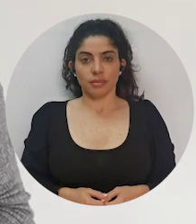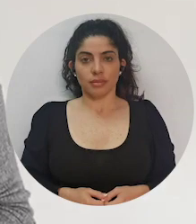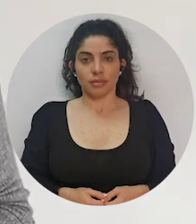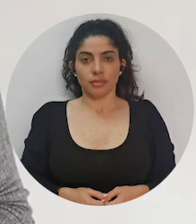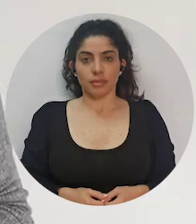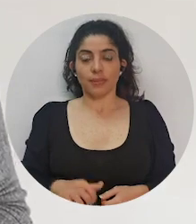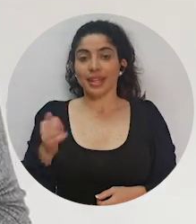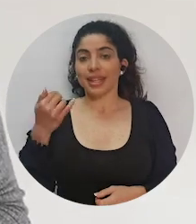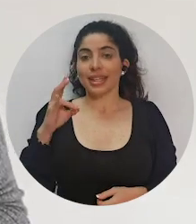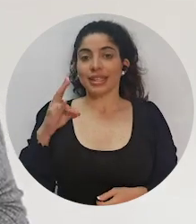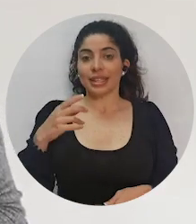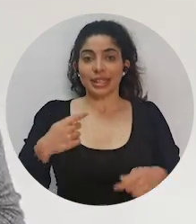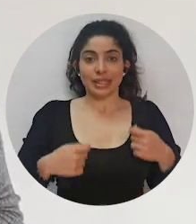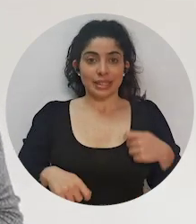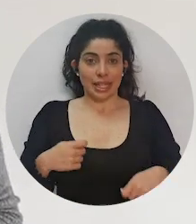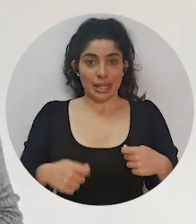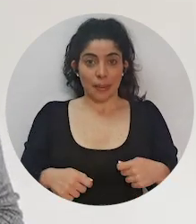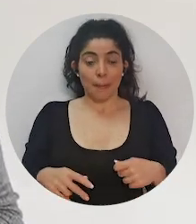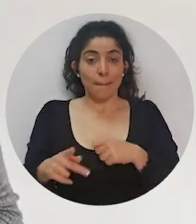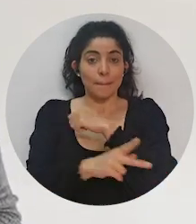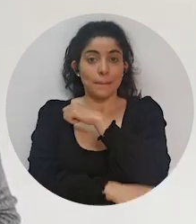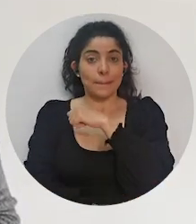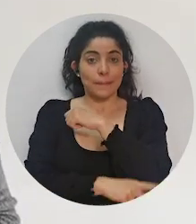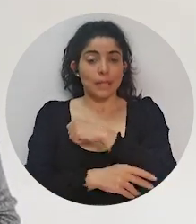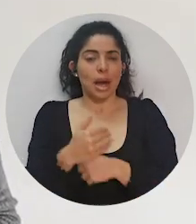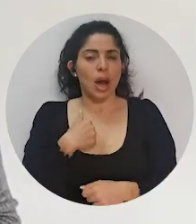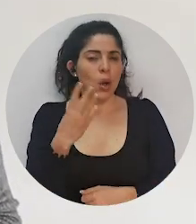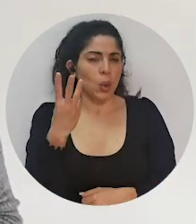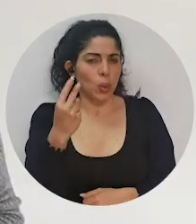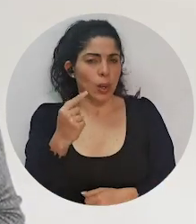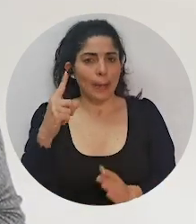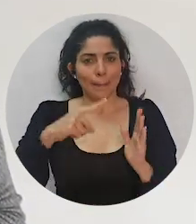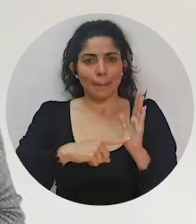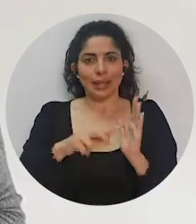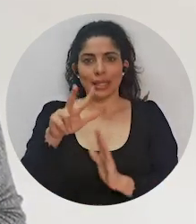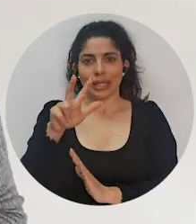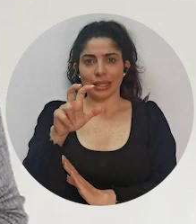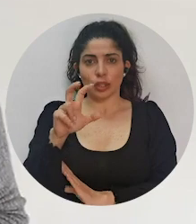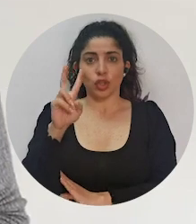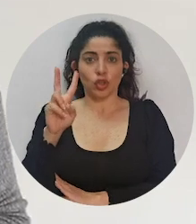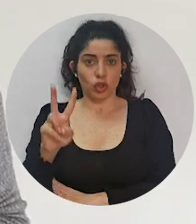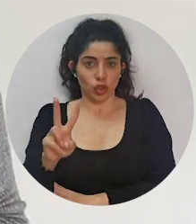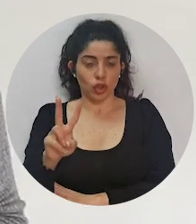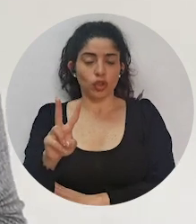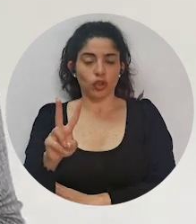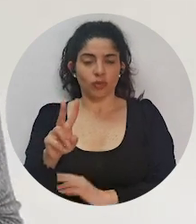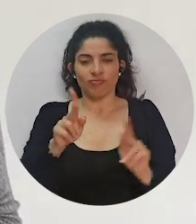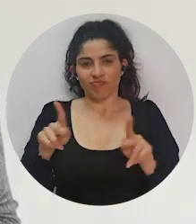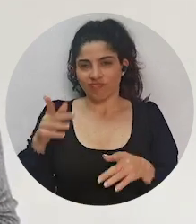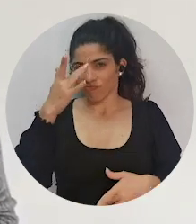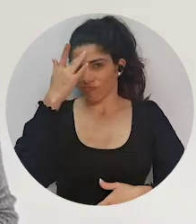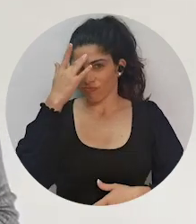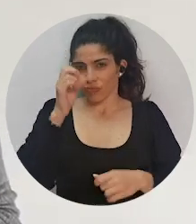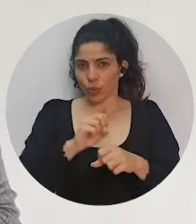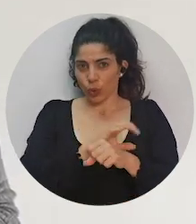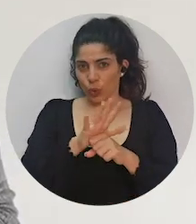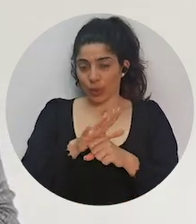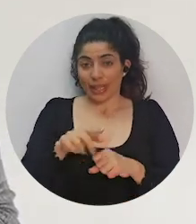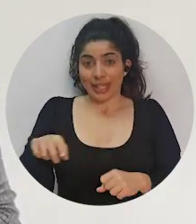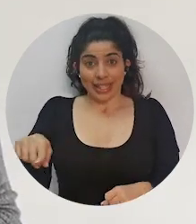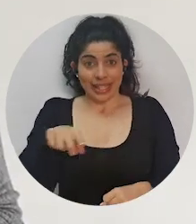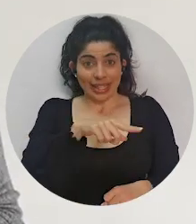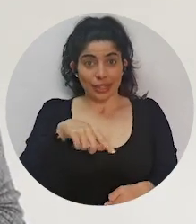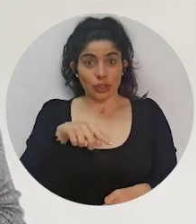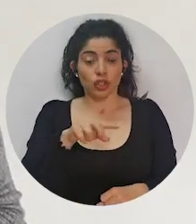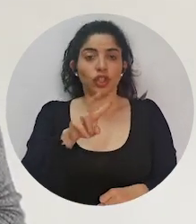Al 17 de septiembre, el país registra 1,302 casos nuevos por COVID-19, de los